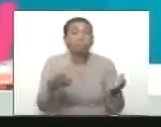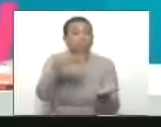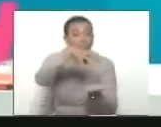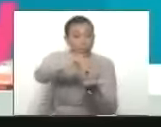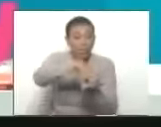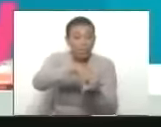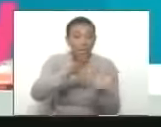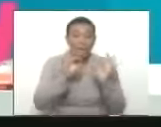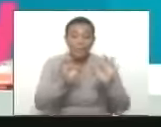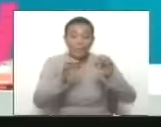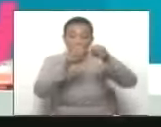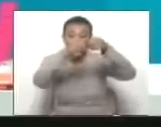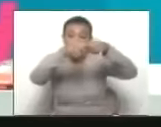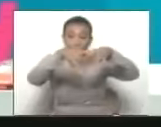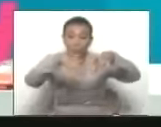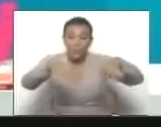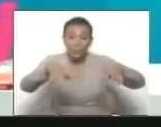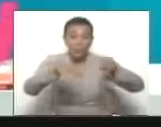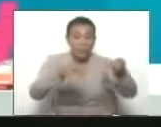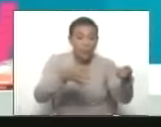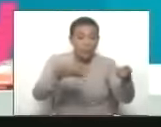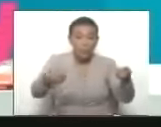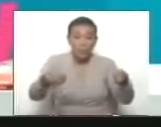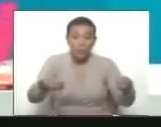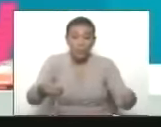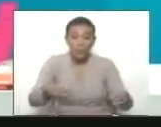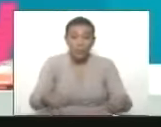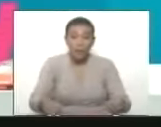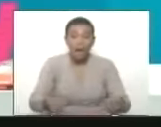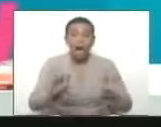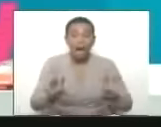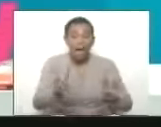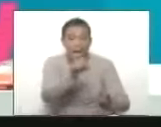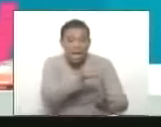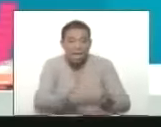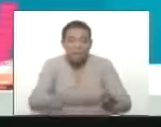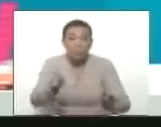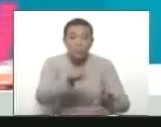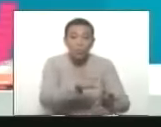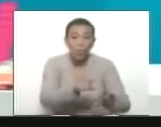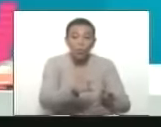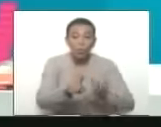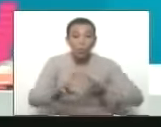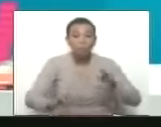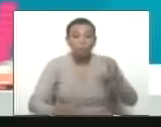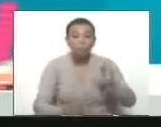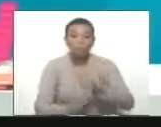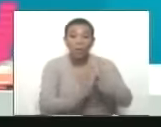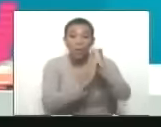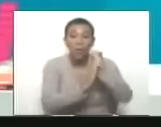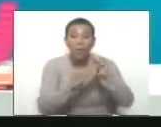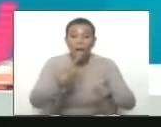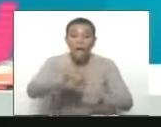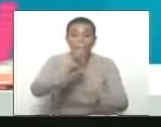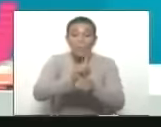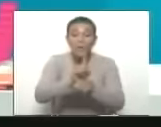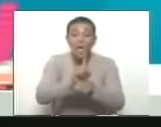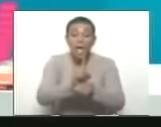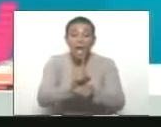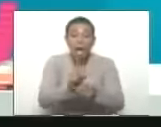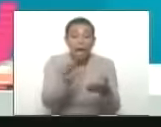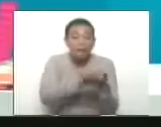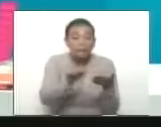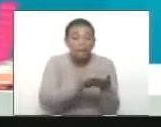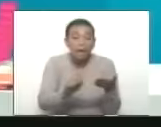los equipos específicos, conformarlo, y que pongan como prioridad en su agenda de